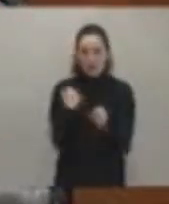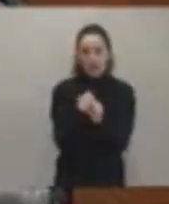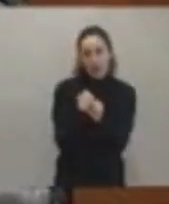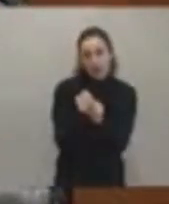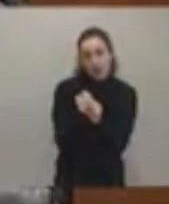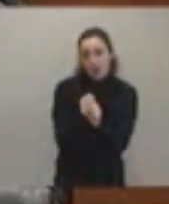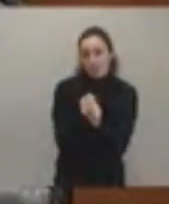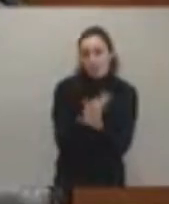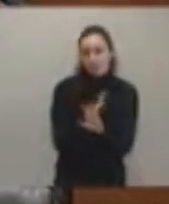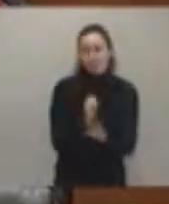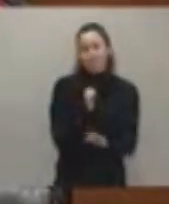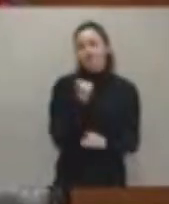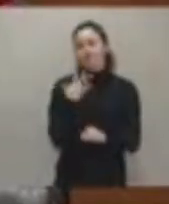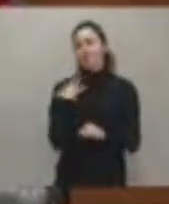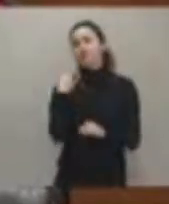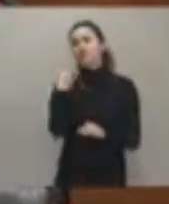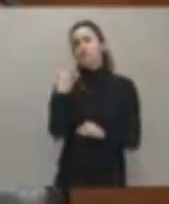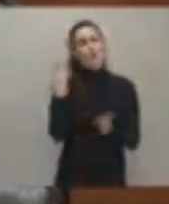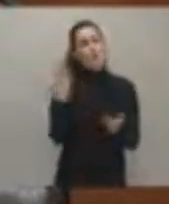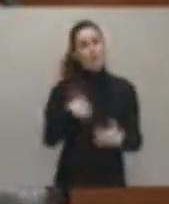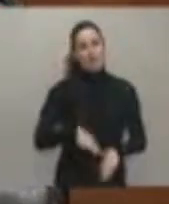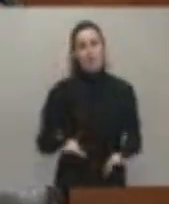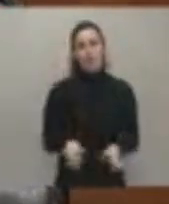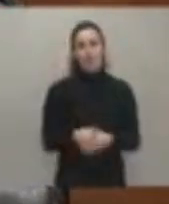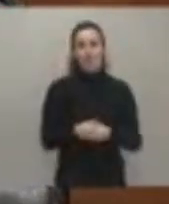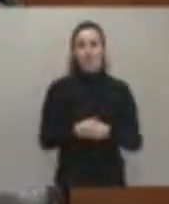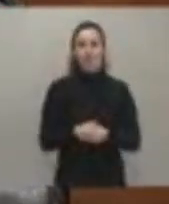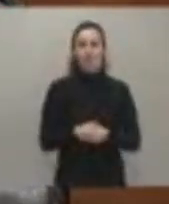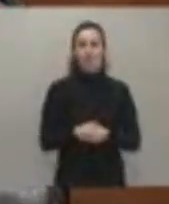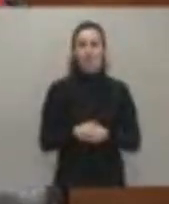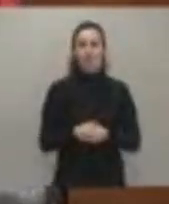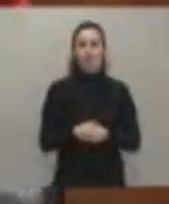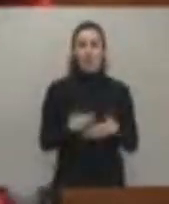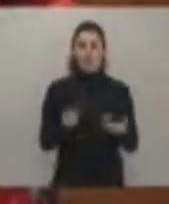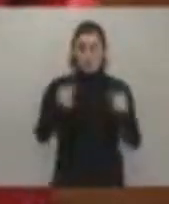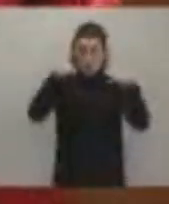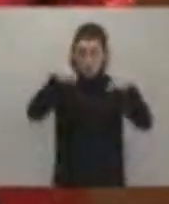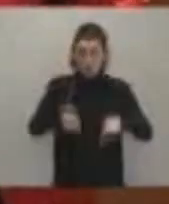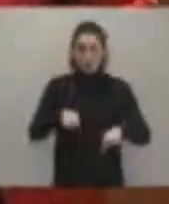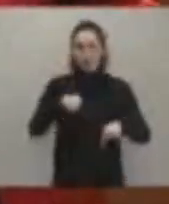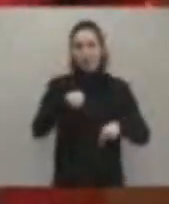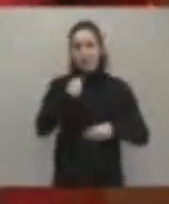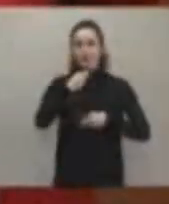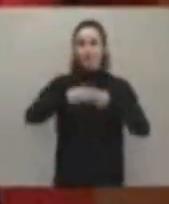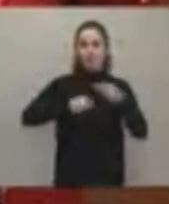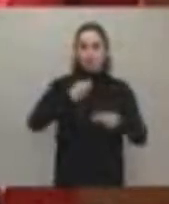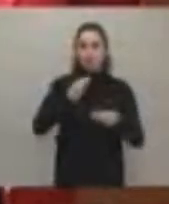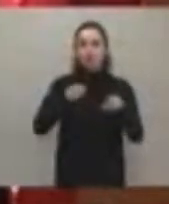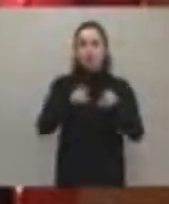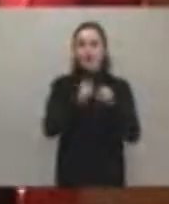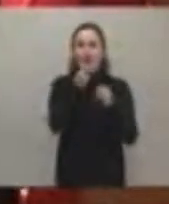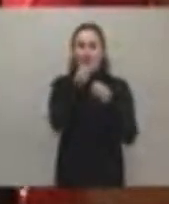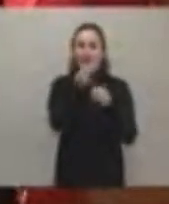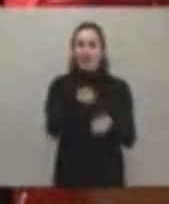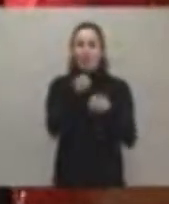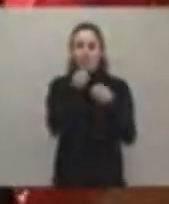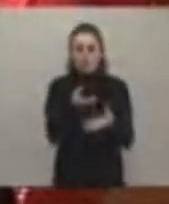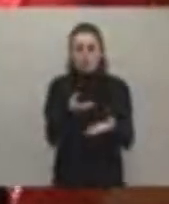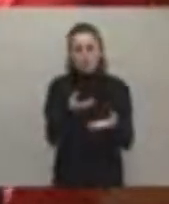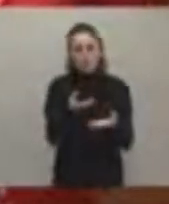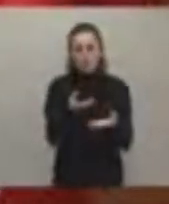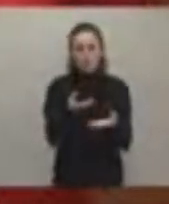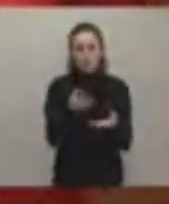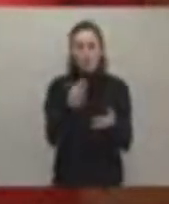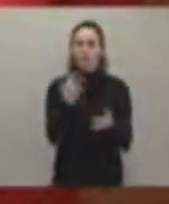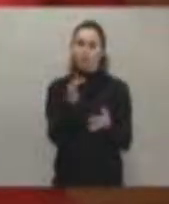no tenían una oportunidad laboral. Y hoy yo voy a utilizar algunos datos que son un poco más